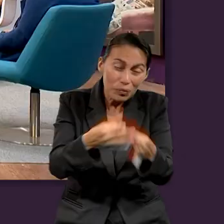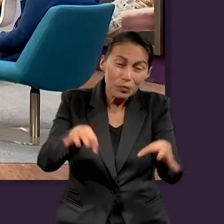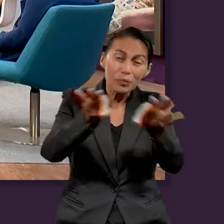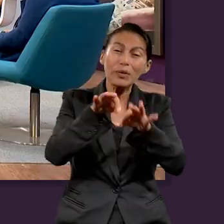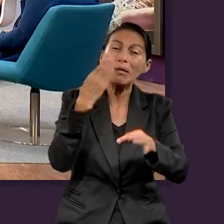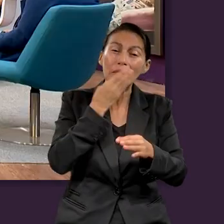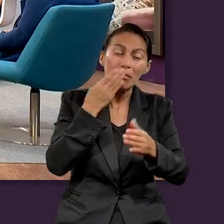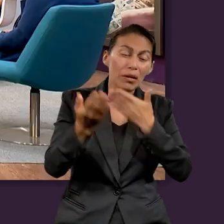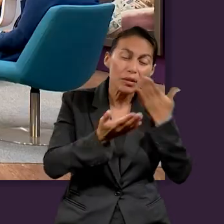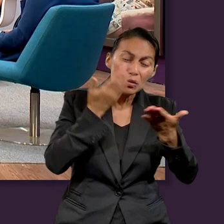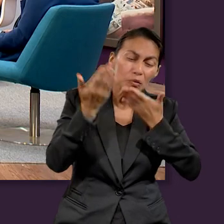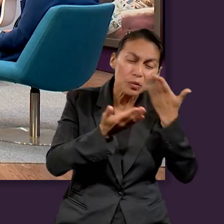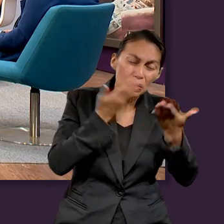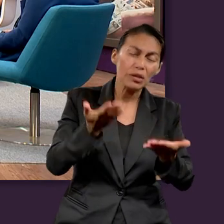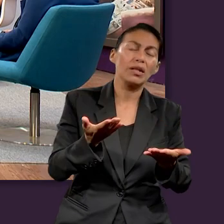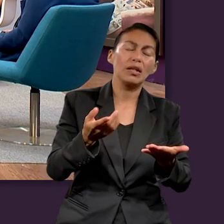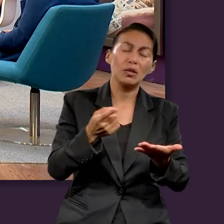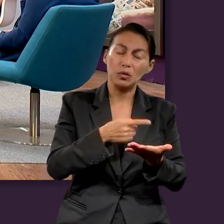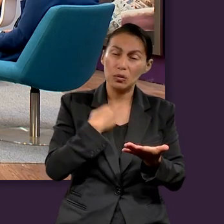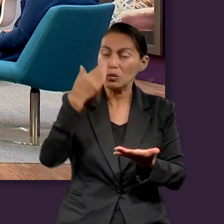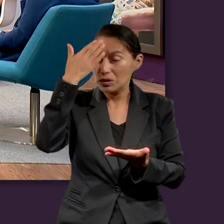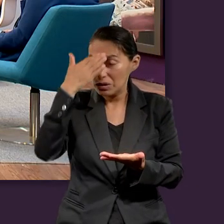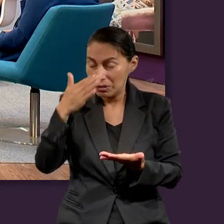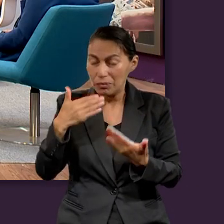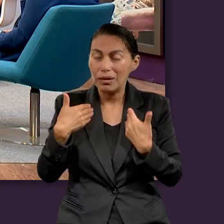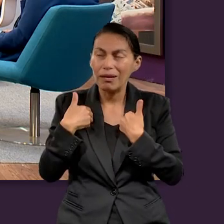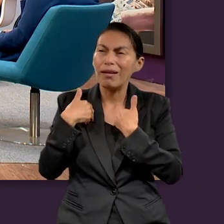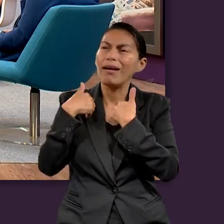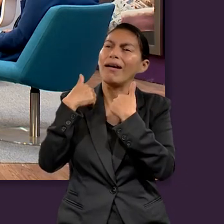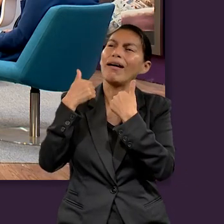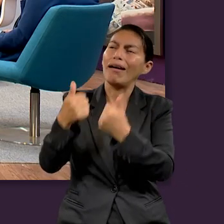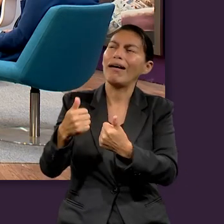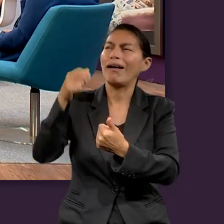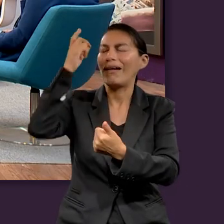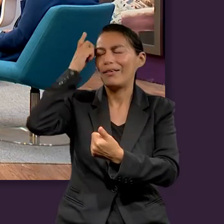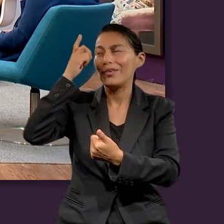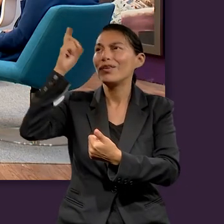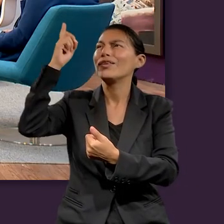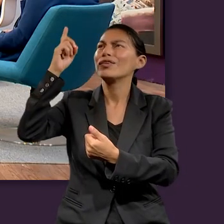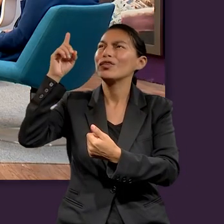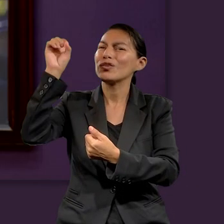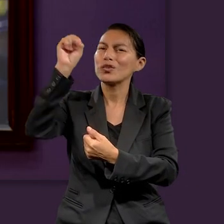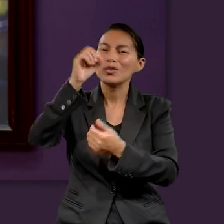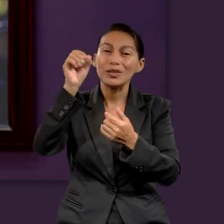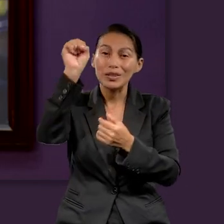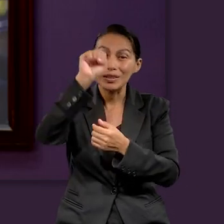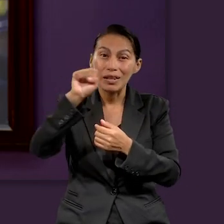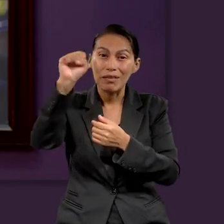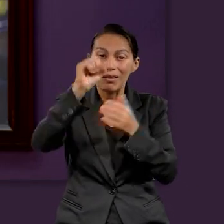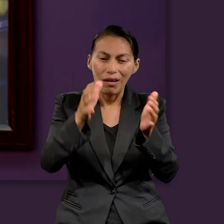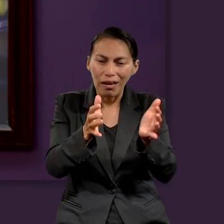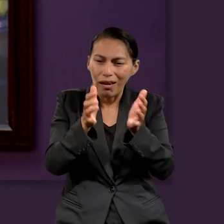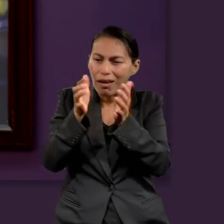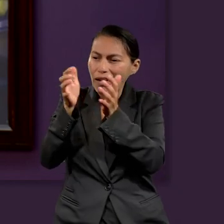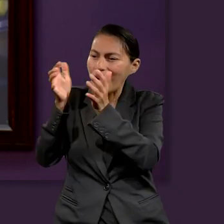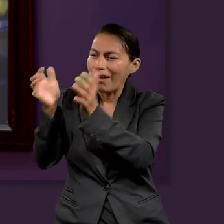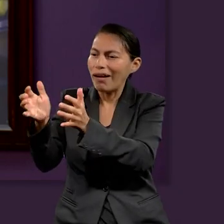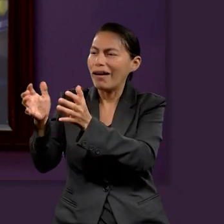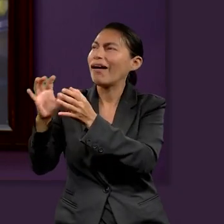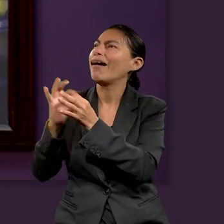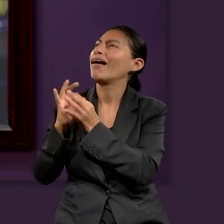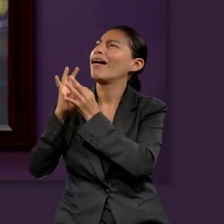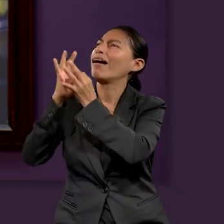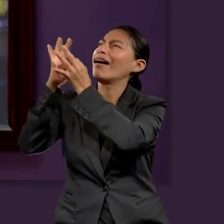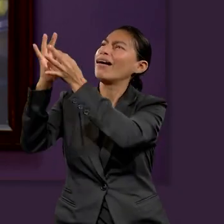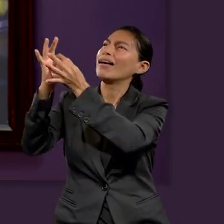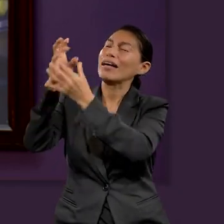porque conforme a lo que nosotros leemos, lo que nosotros sabemos, el contexto que le damos, pues ya nosotros sabemos en sí cuál es la